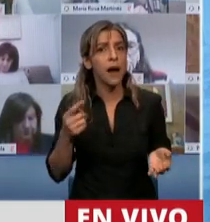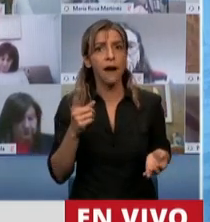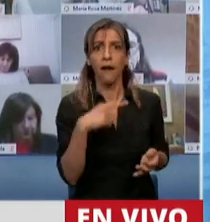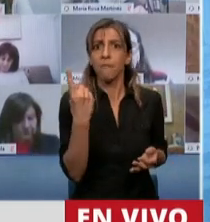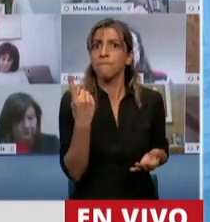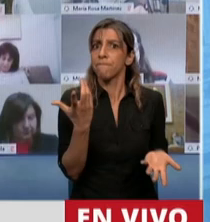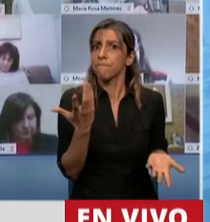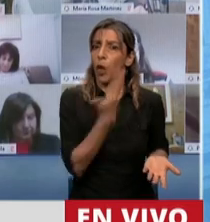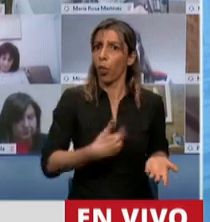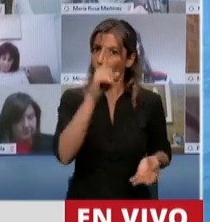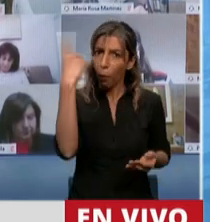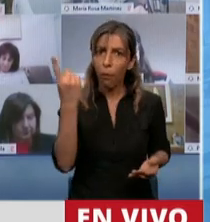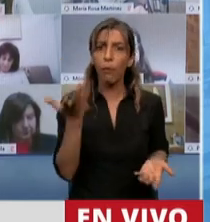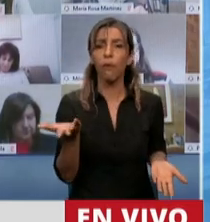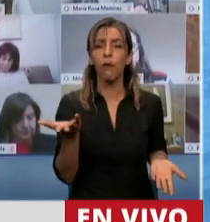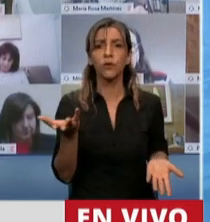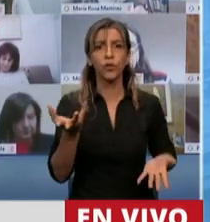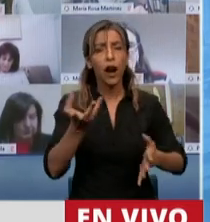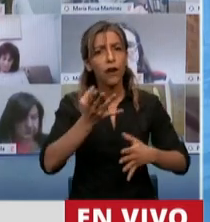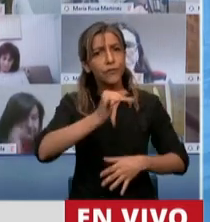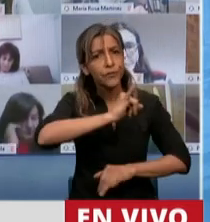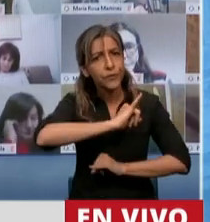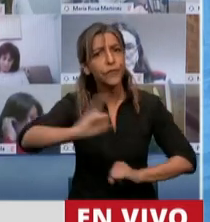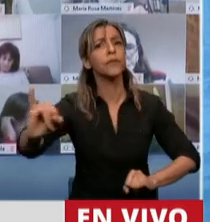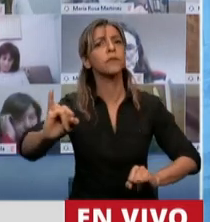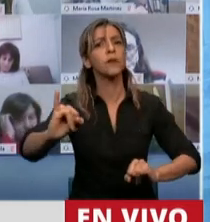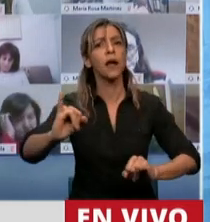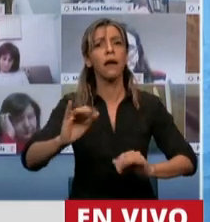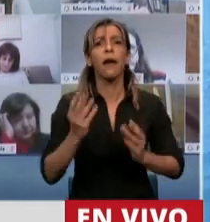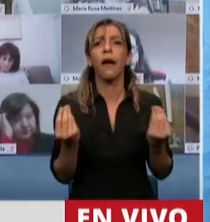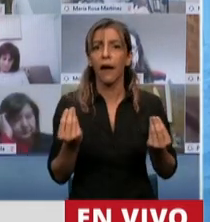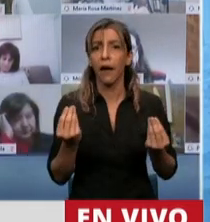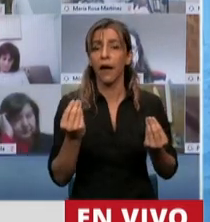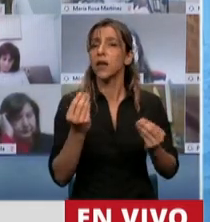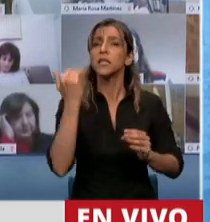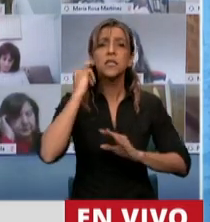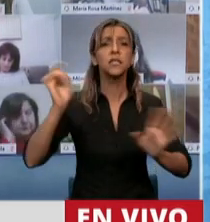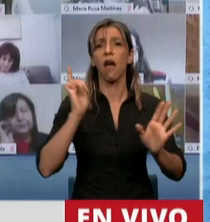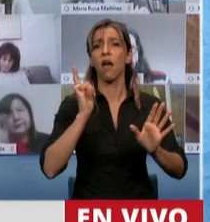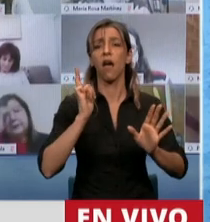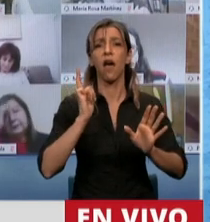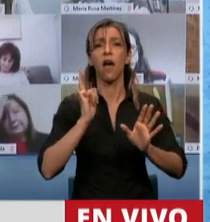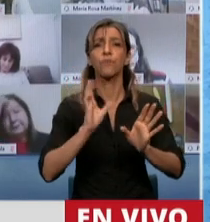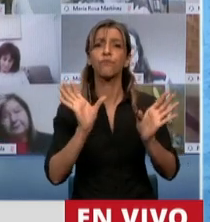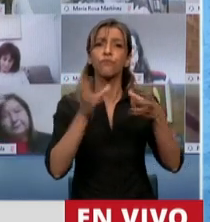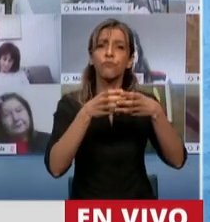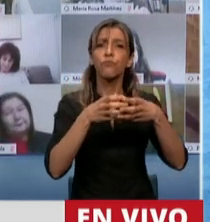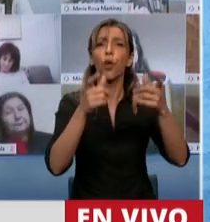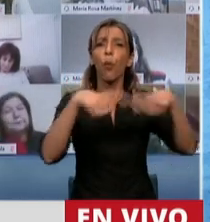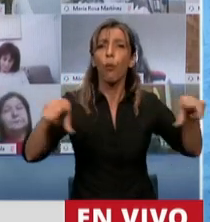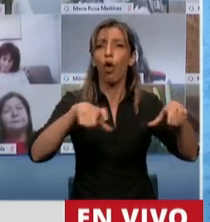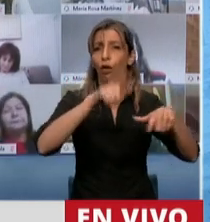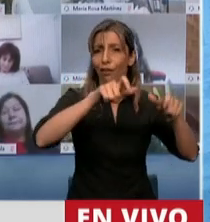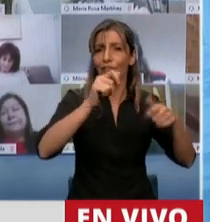Gobierno Nacional anunció definitivamente el acuerdo con los bonistas para resolver la deuda